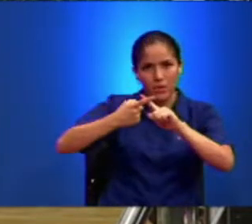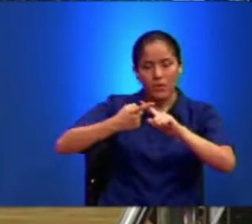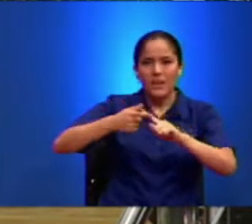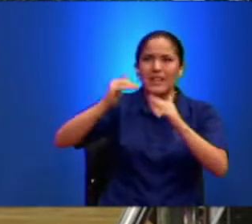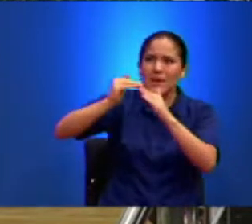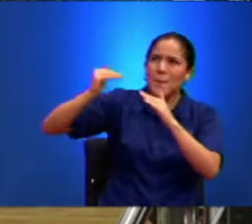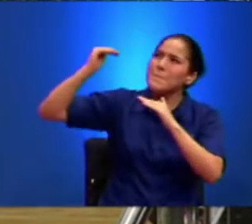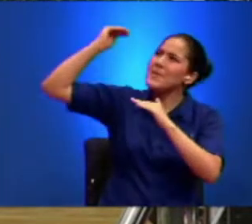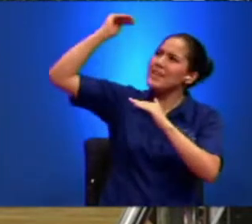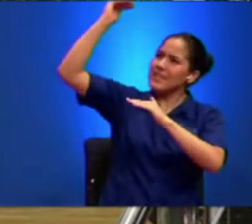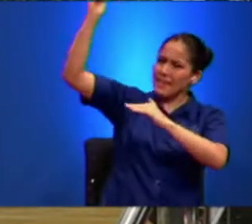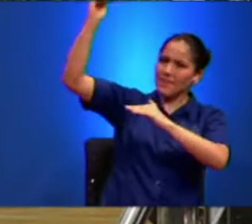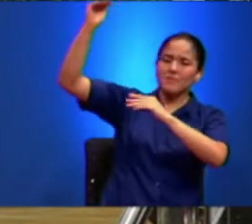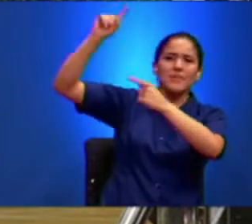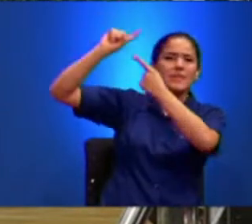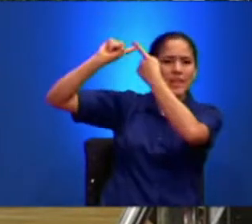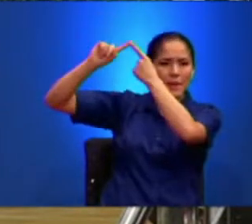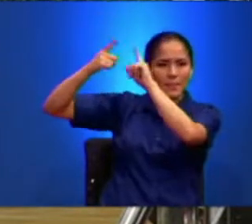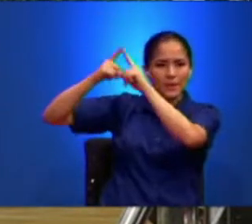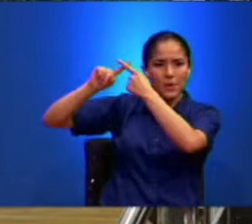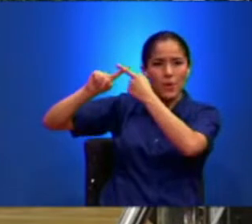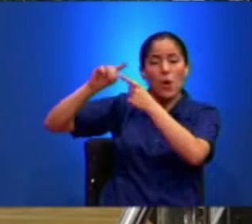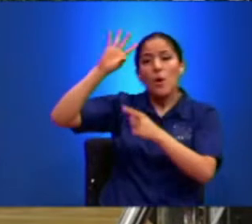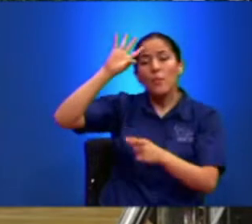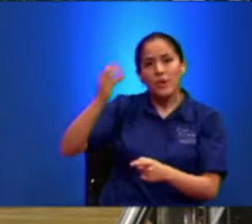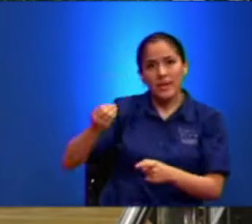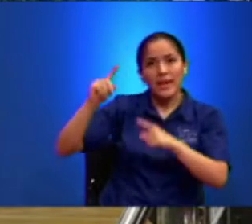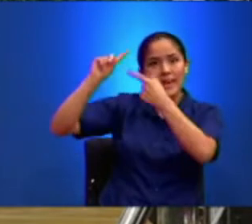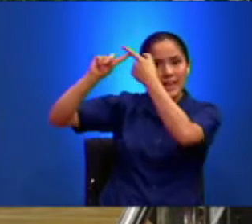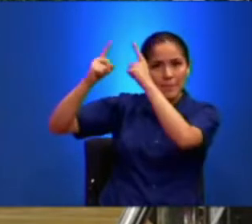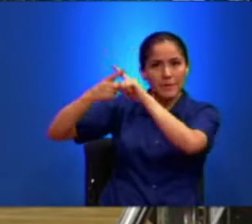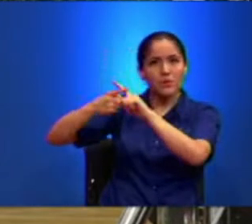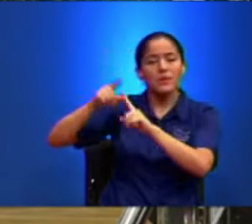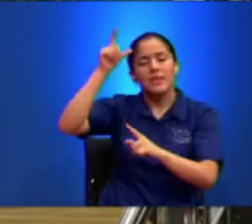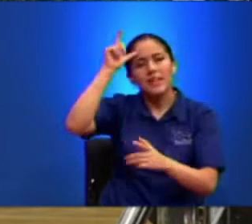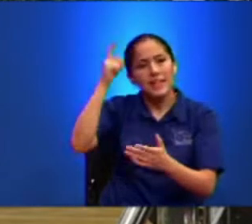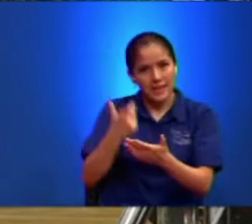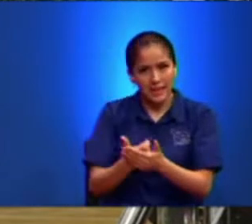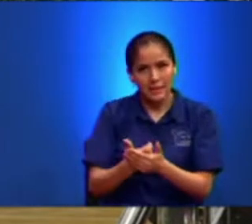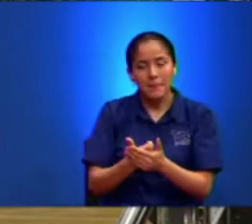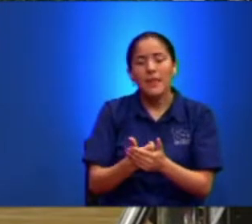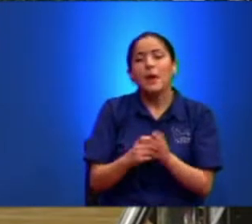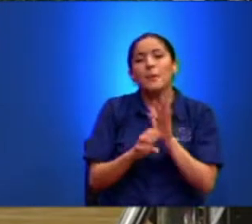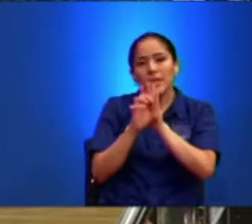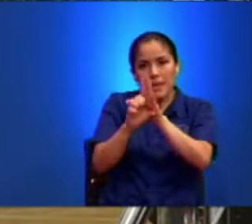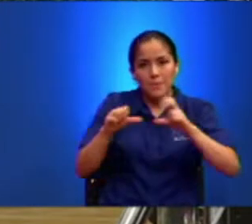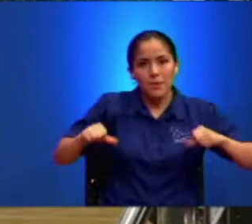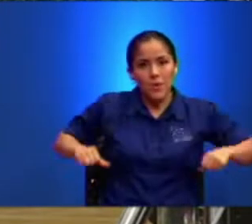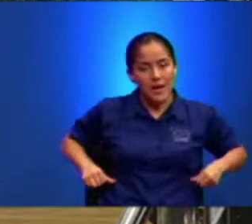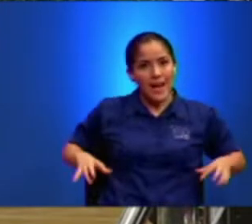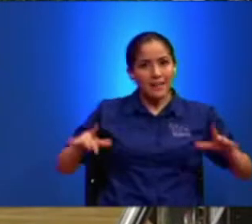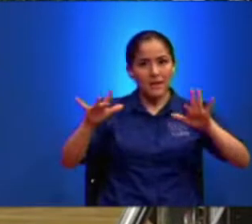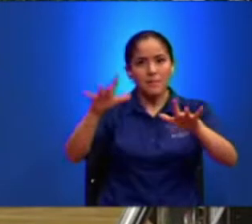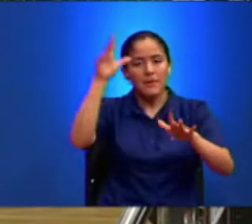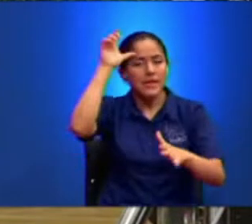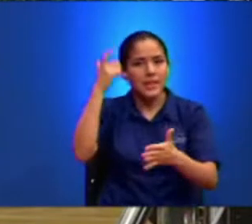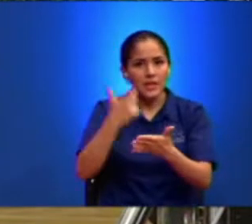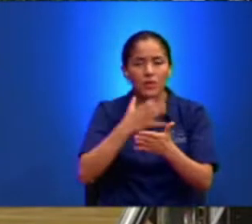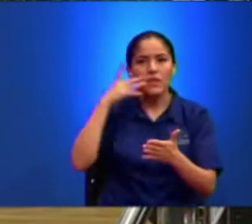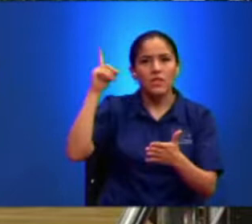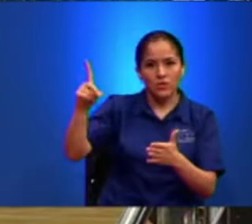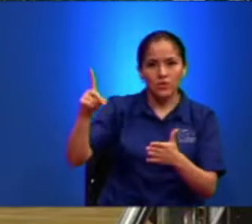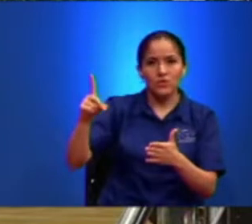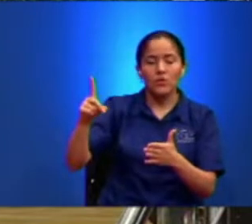El grado Porque el amigo es el que le cree a Dios Abraham le creyó a Dios Y fue contado por